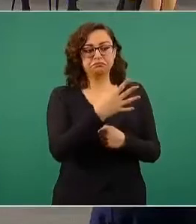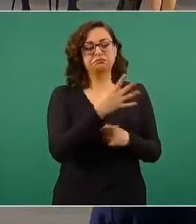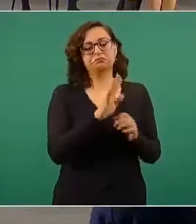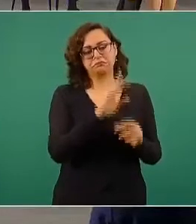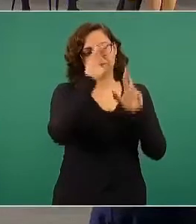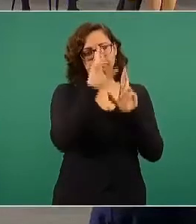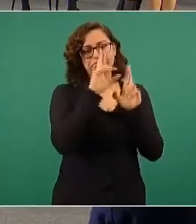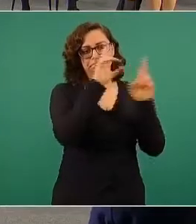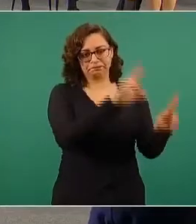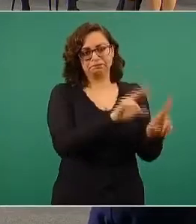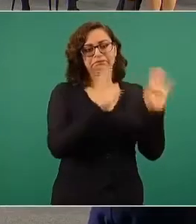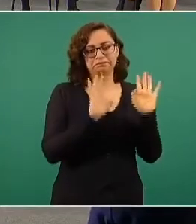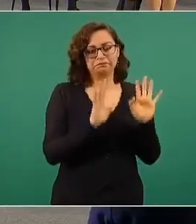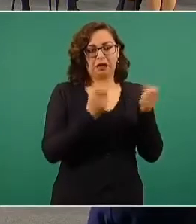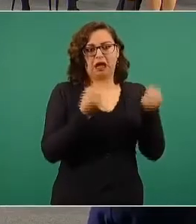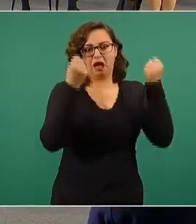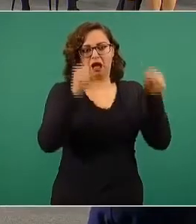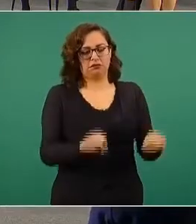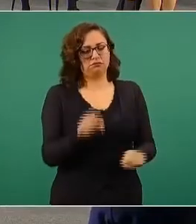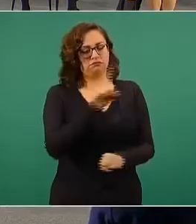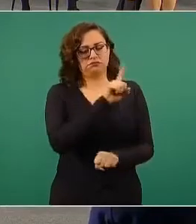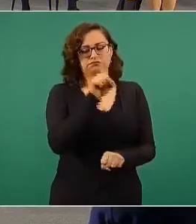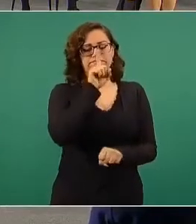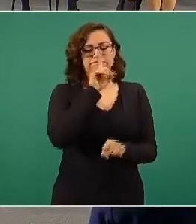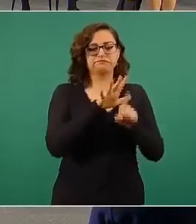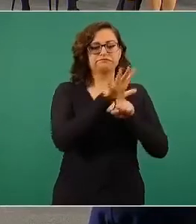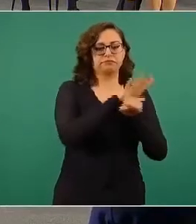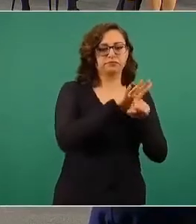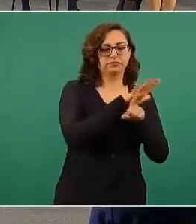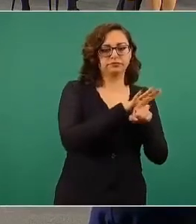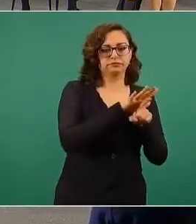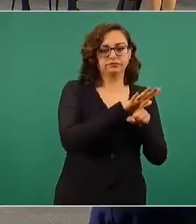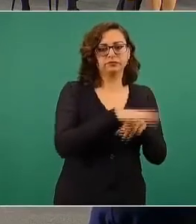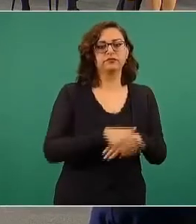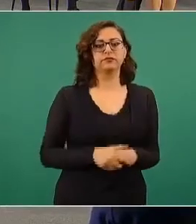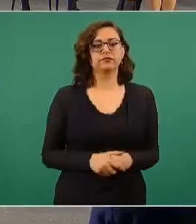Pero sí, dos mil 456 adultos mayores,